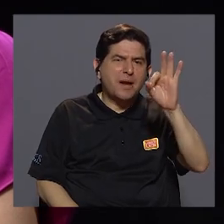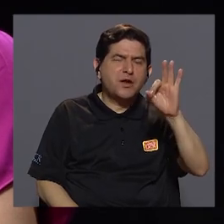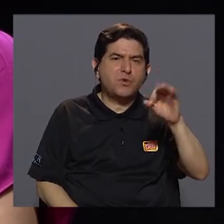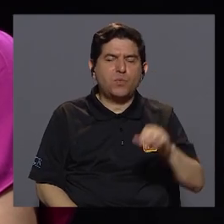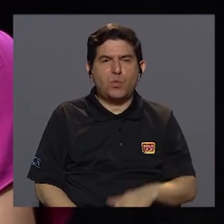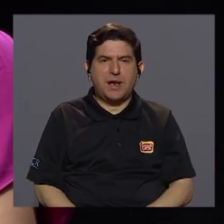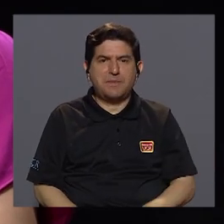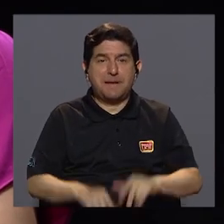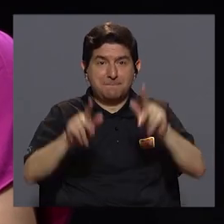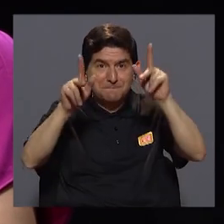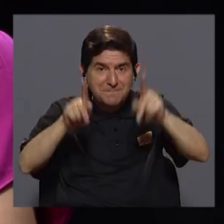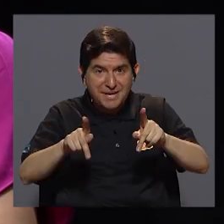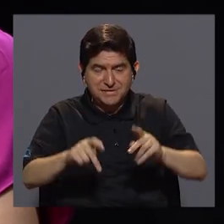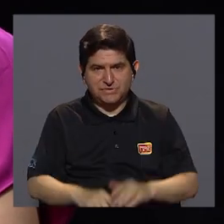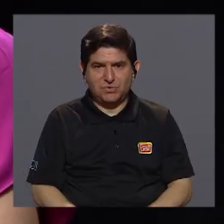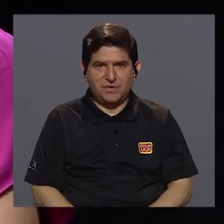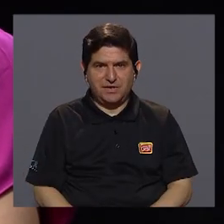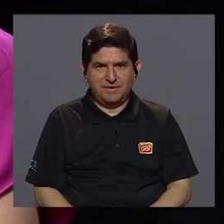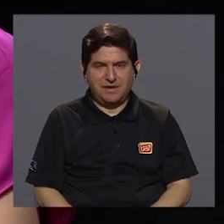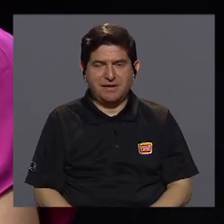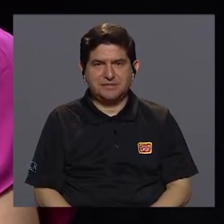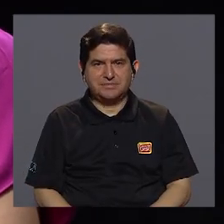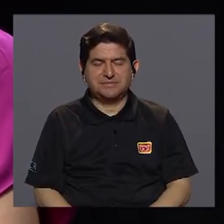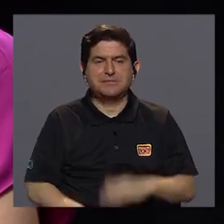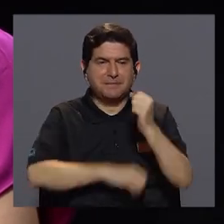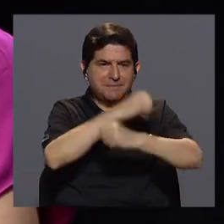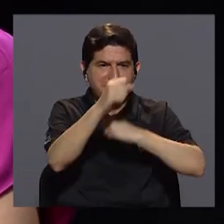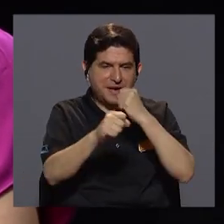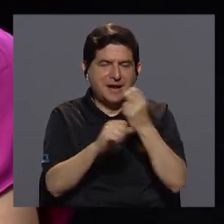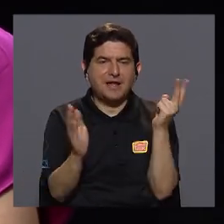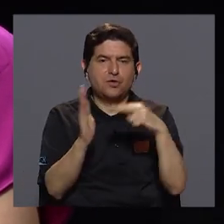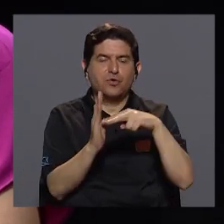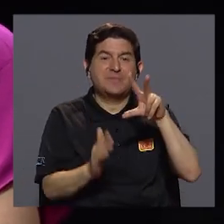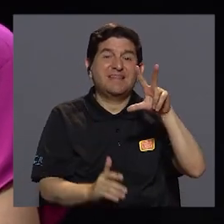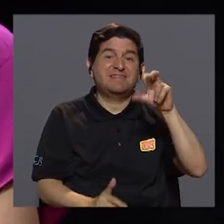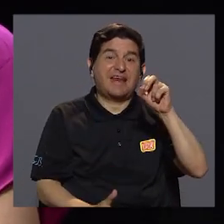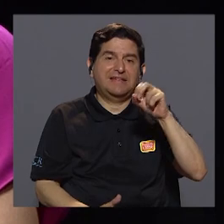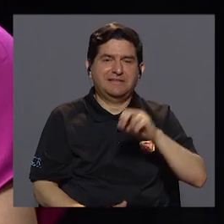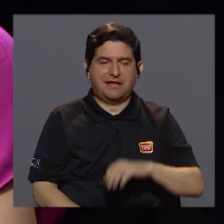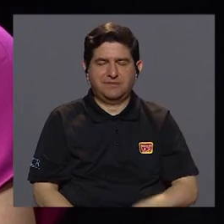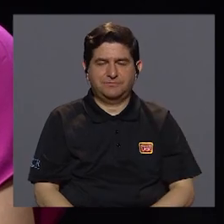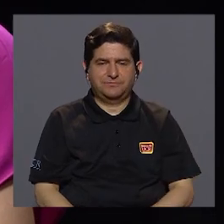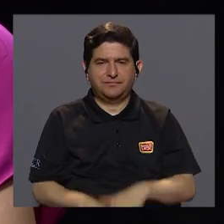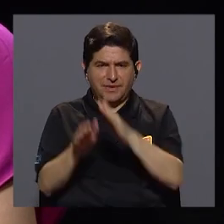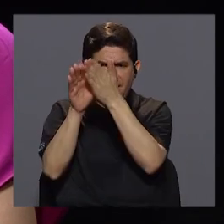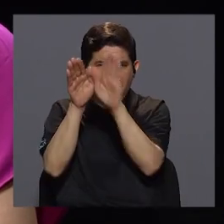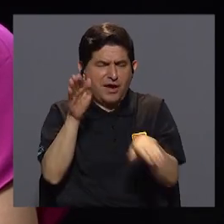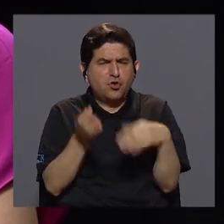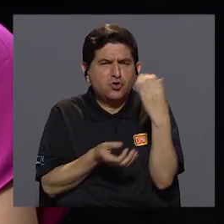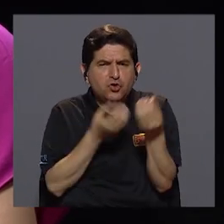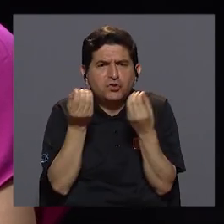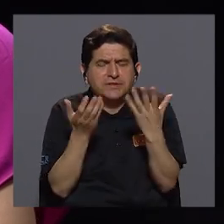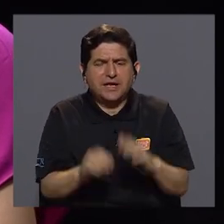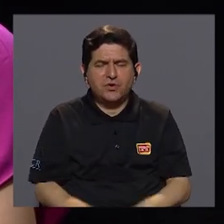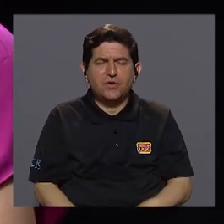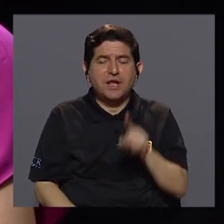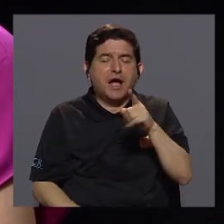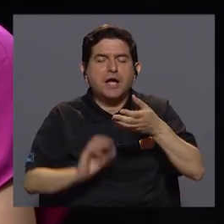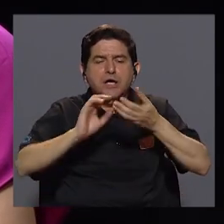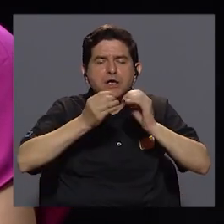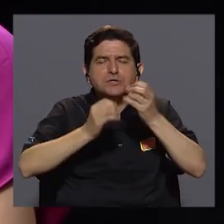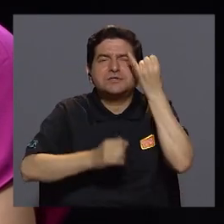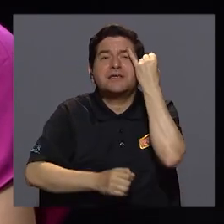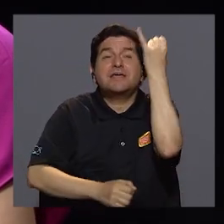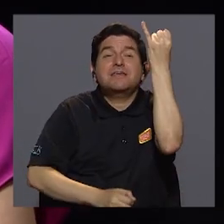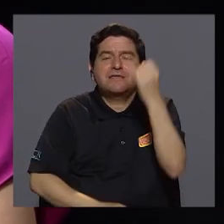personas en el año 2030. La Contraloría lo que hace es una estimación